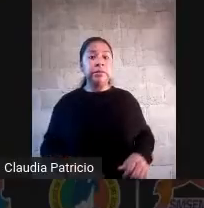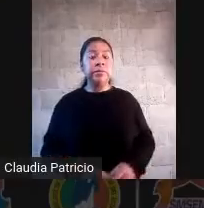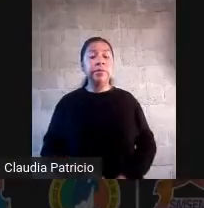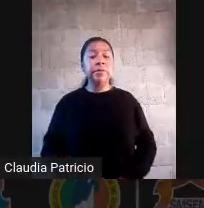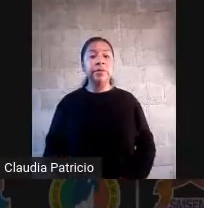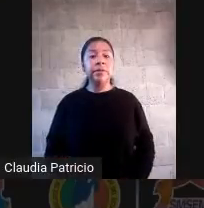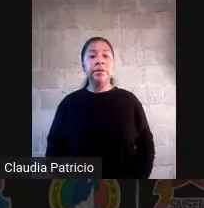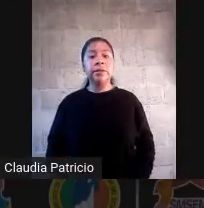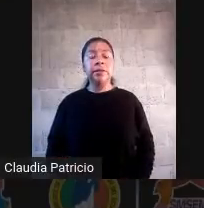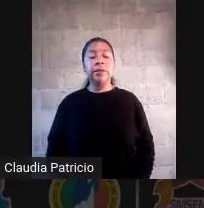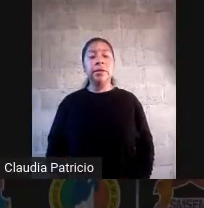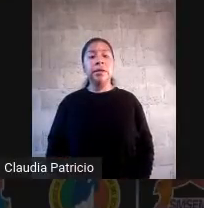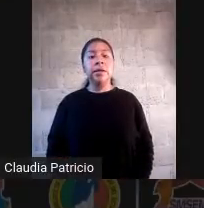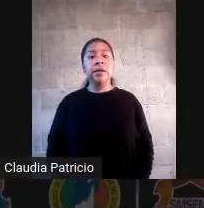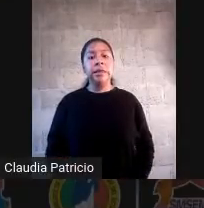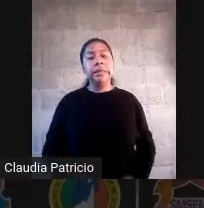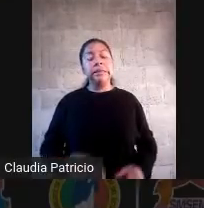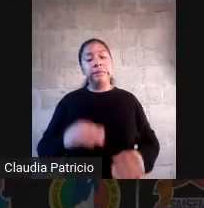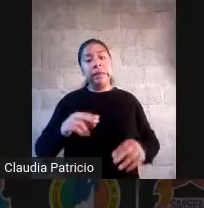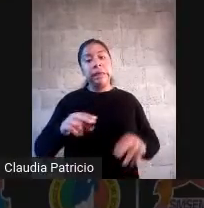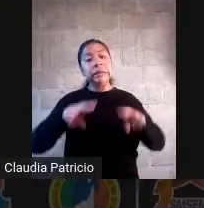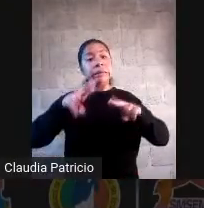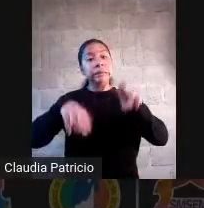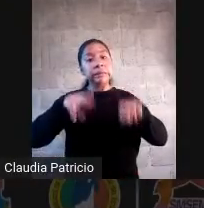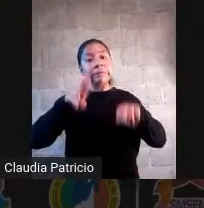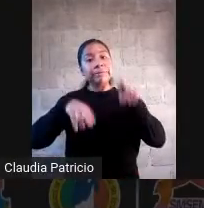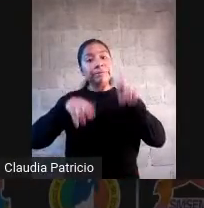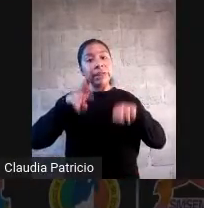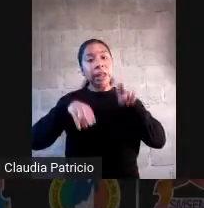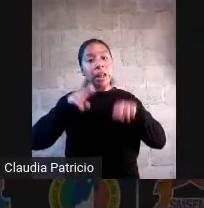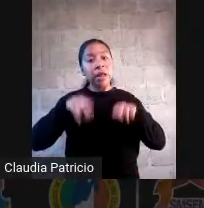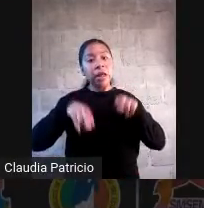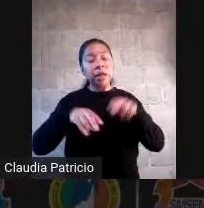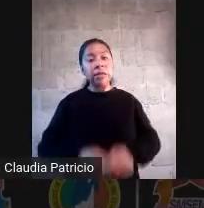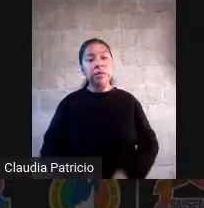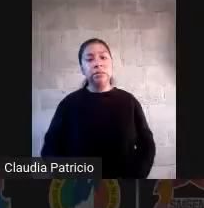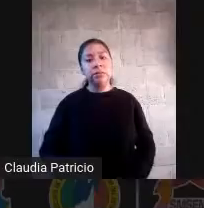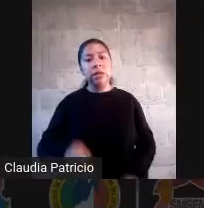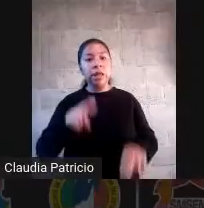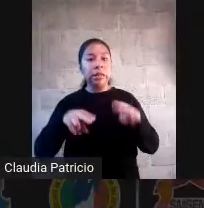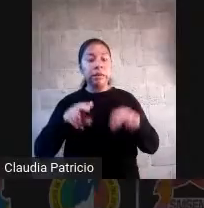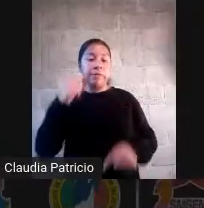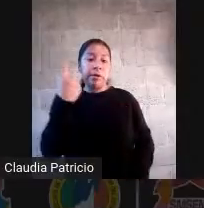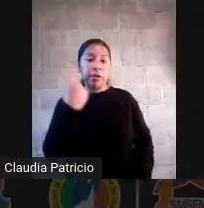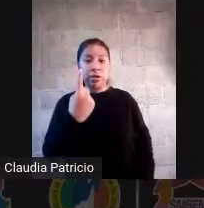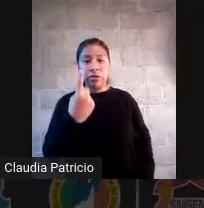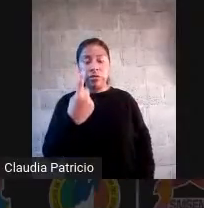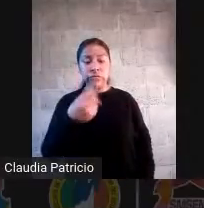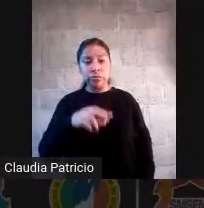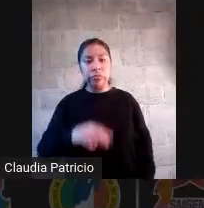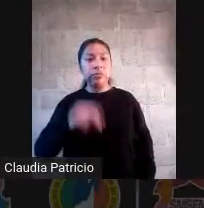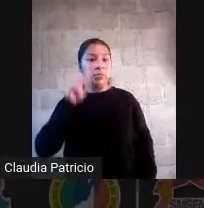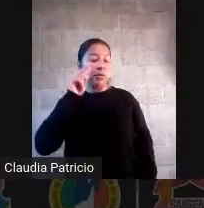haciendo alusión a eso, recordemos que las de nivel 1, y eso lo pueden ver en las diapositivas de ayer, las tienen